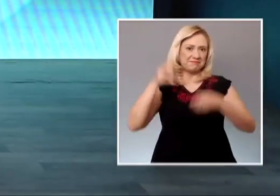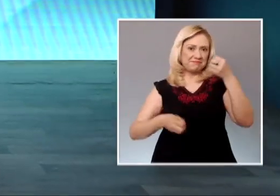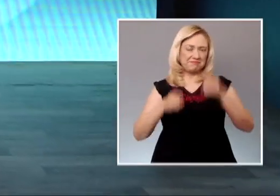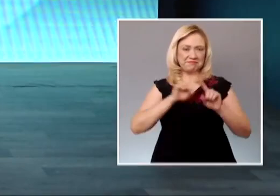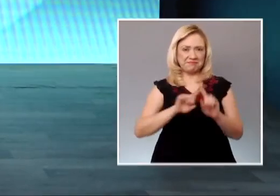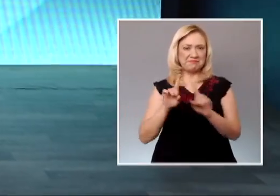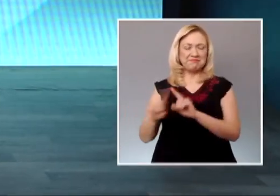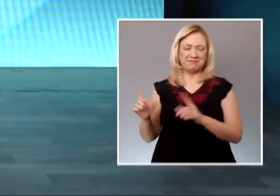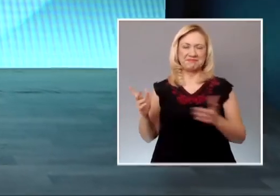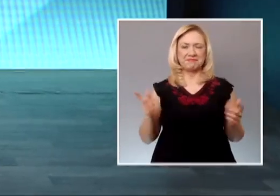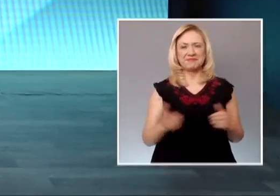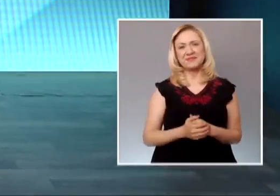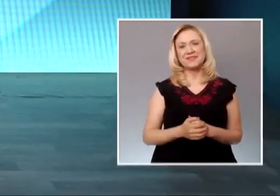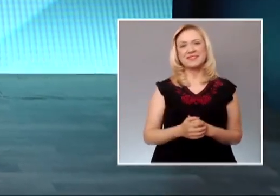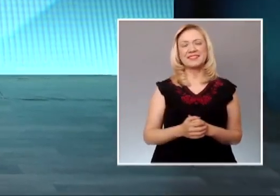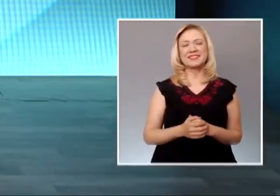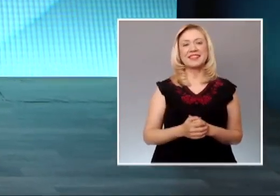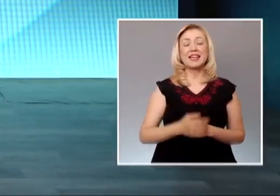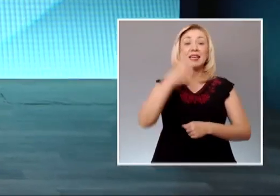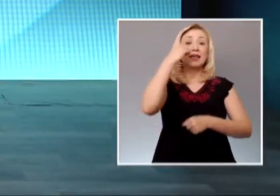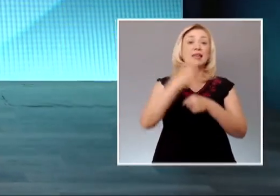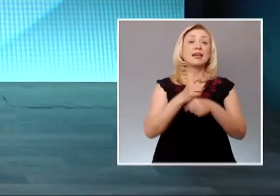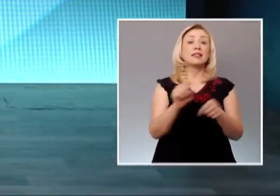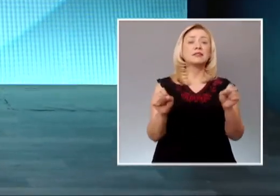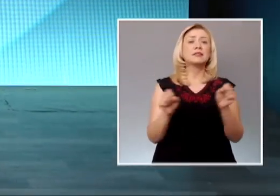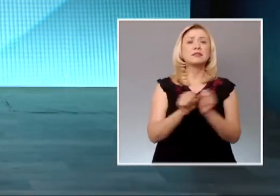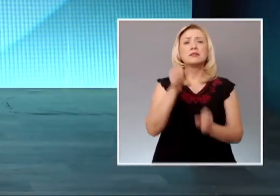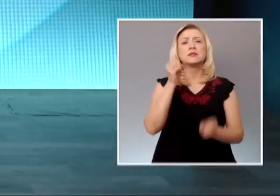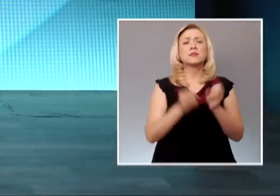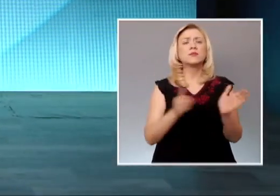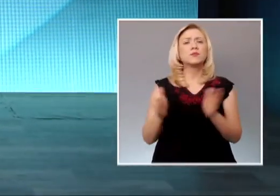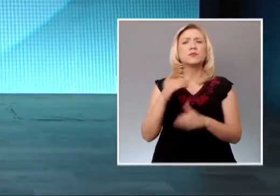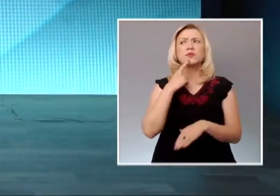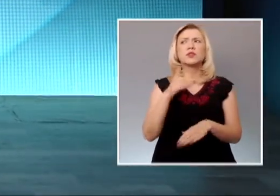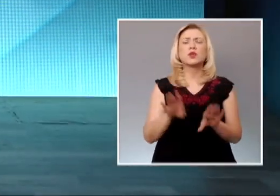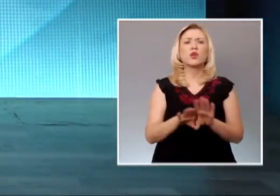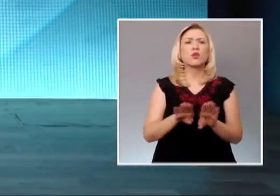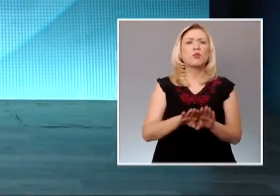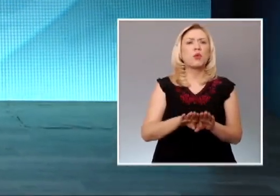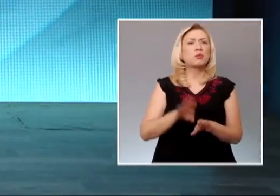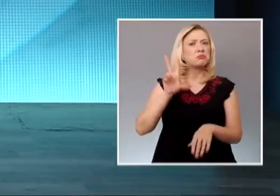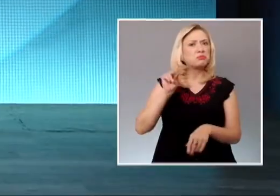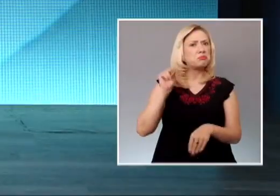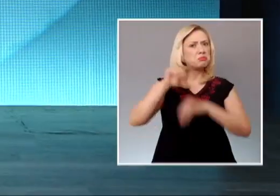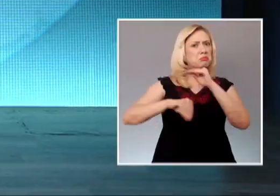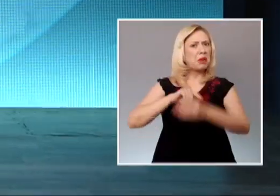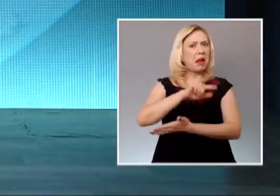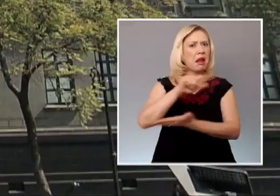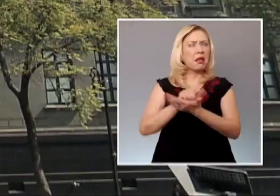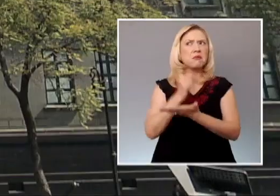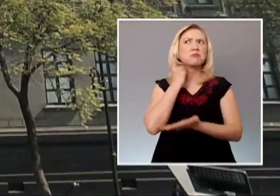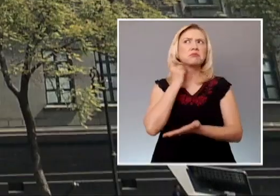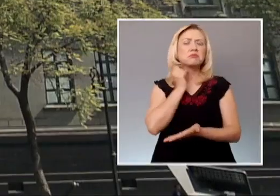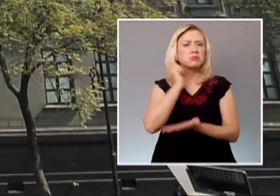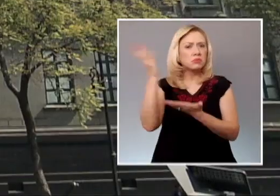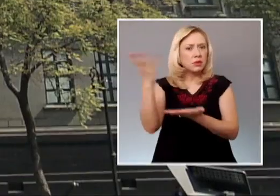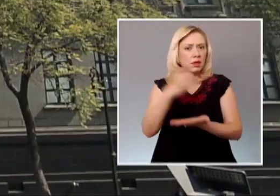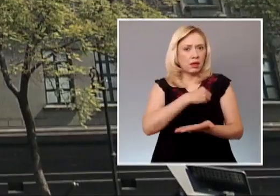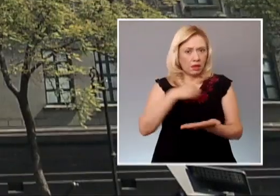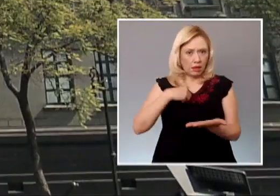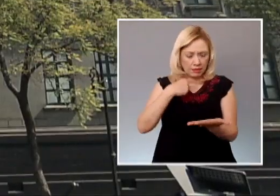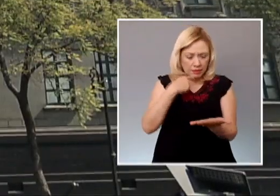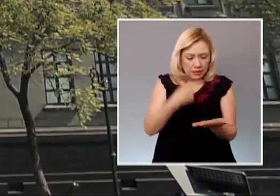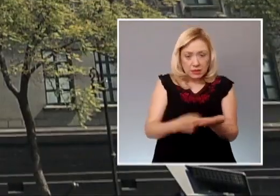La primera sala de la Corte estableció que la omisión legislativa de cumplir con obligaciones establecidas en una disposición convencional